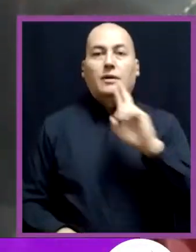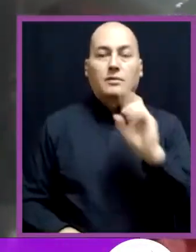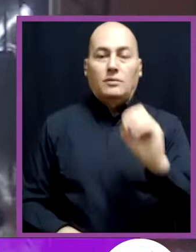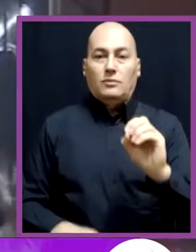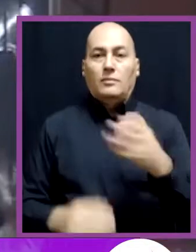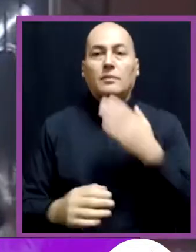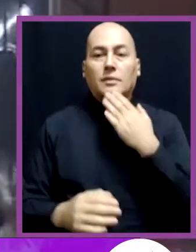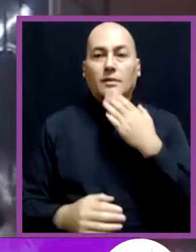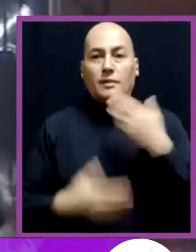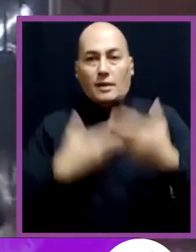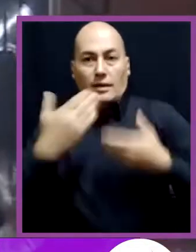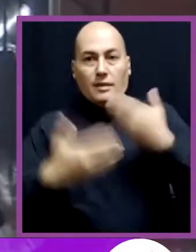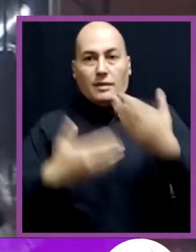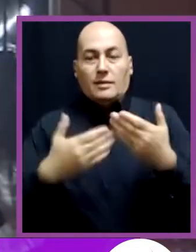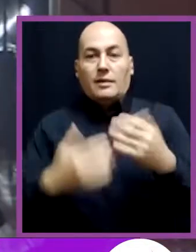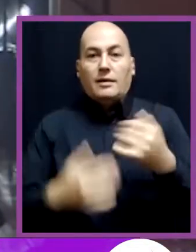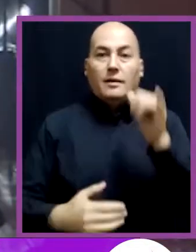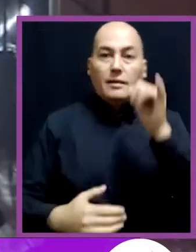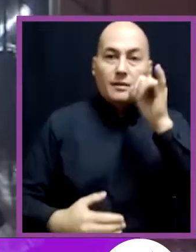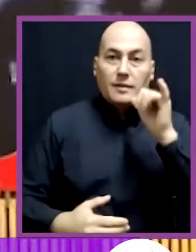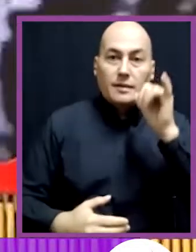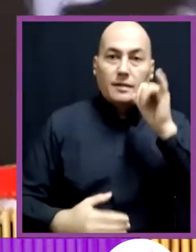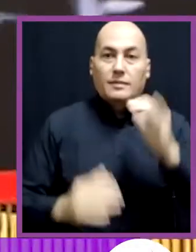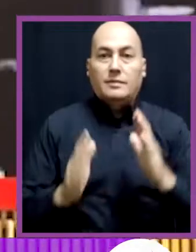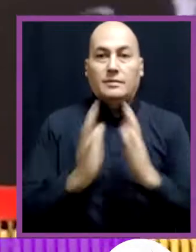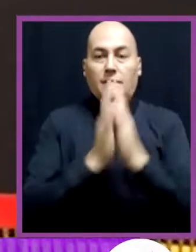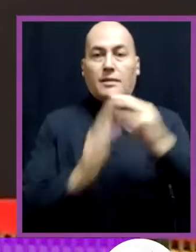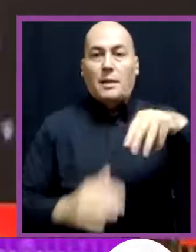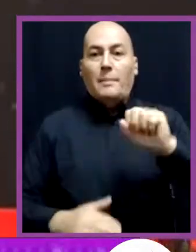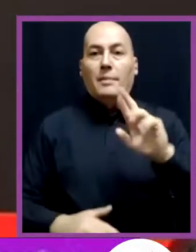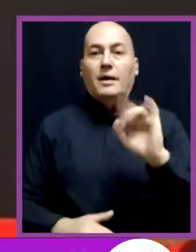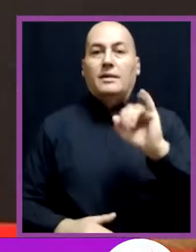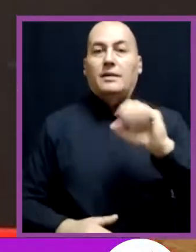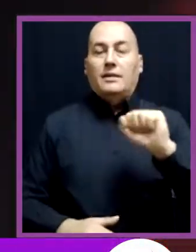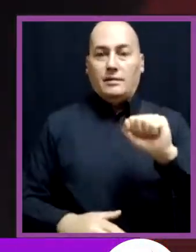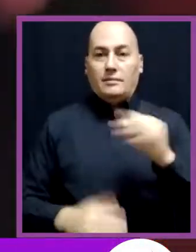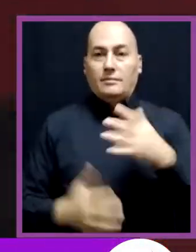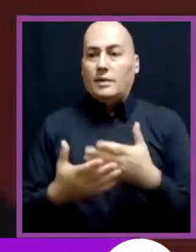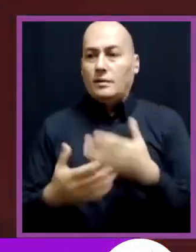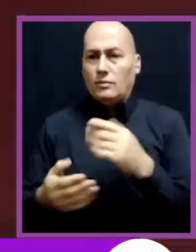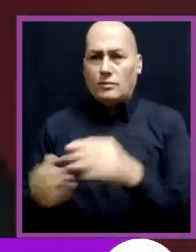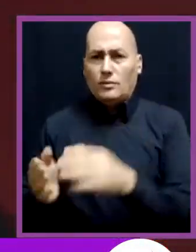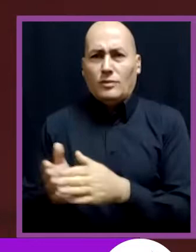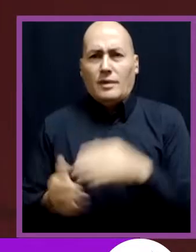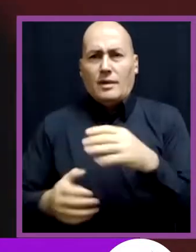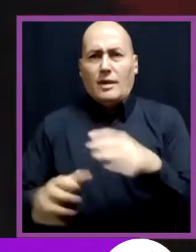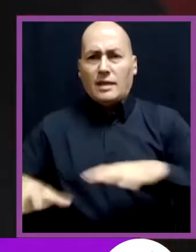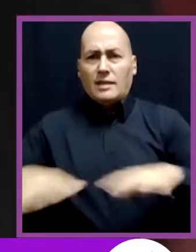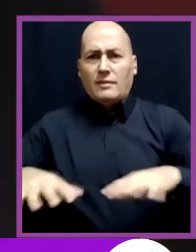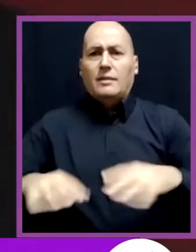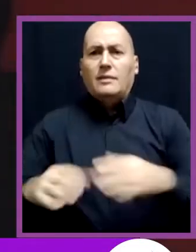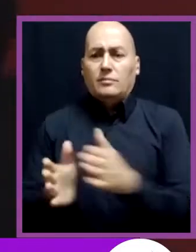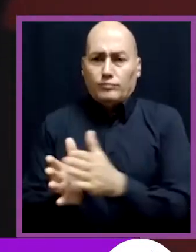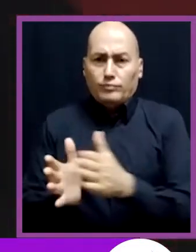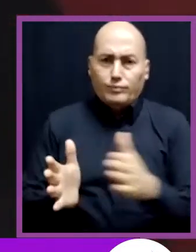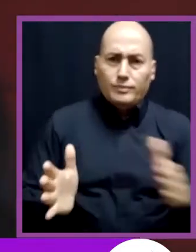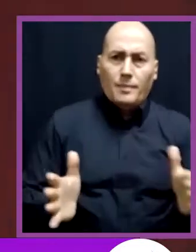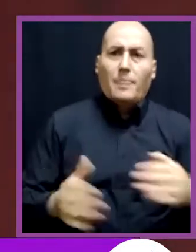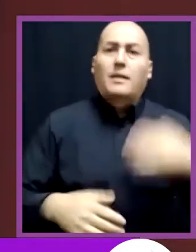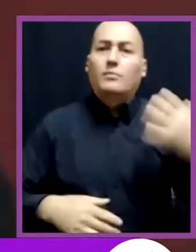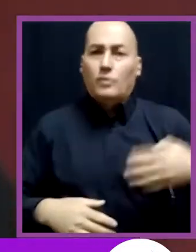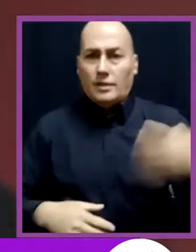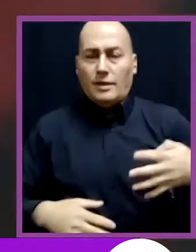de Santa María de Iquique en nuestro querido ferroviario son solo algunos de los grandes hitos que han marcado este periodo. Y sí,